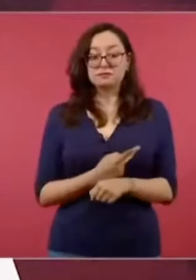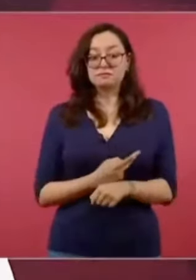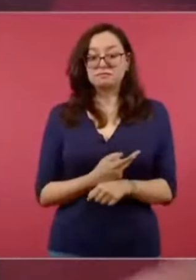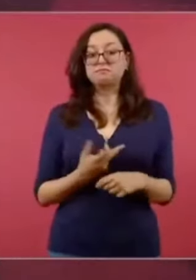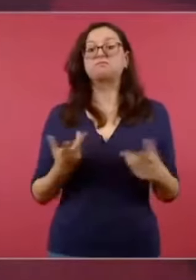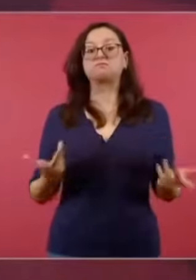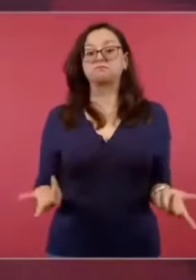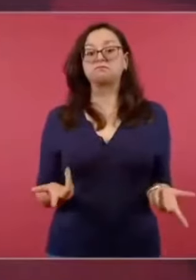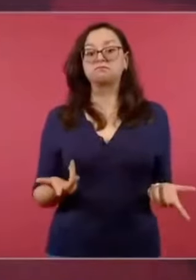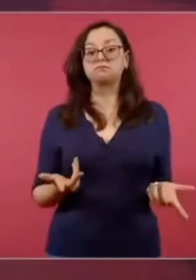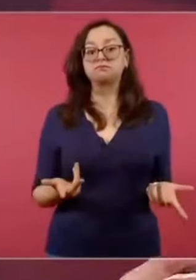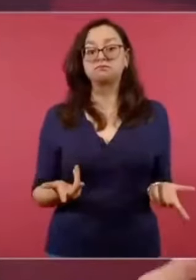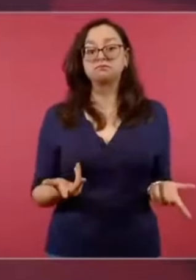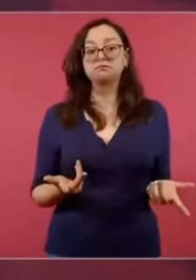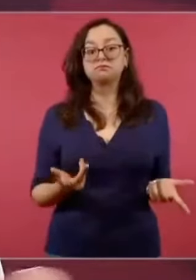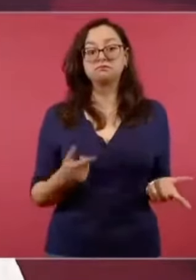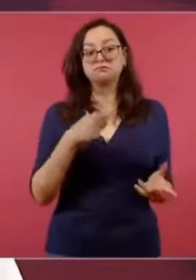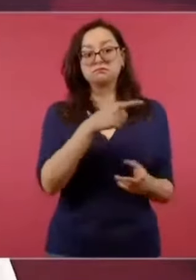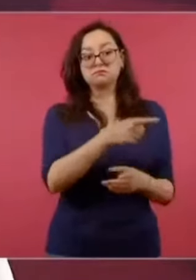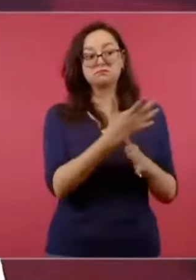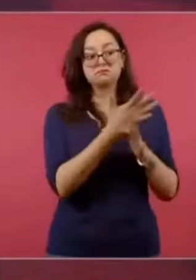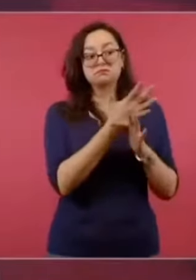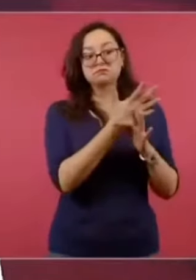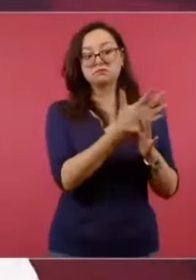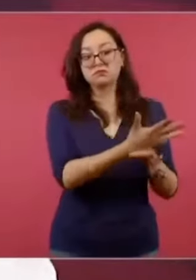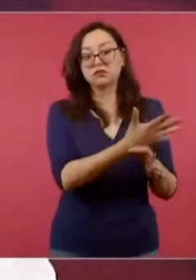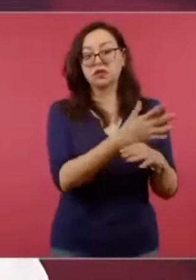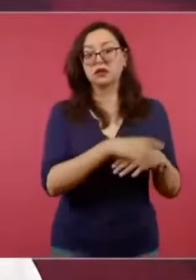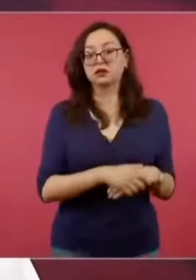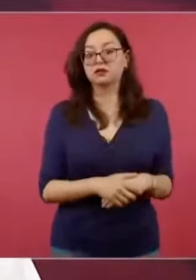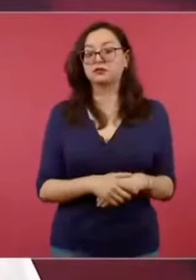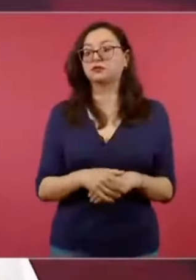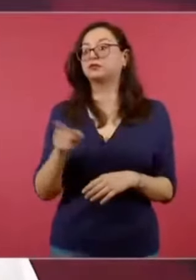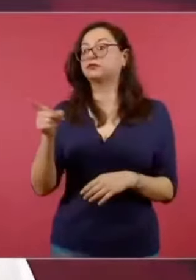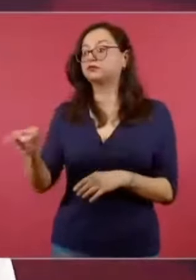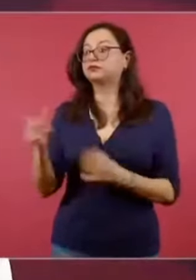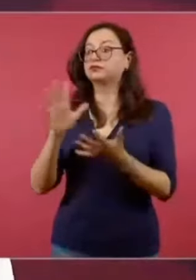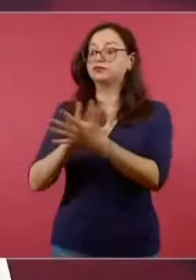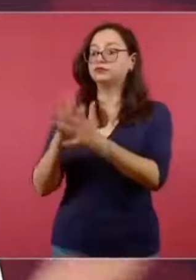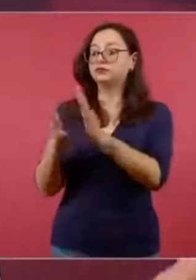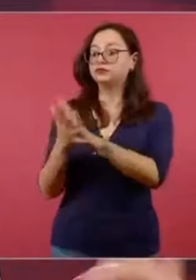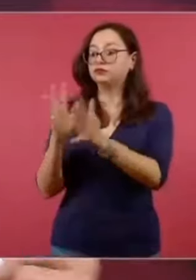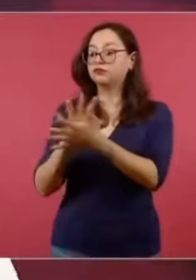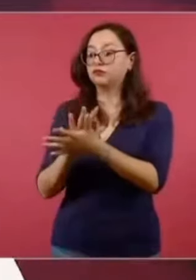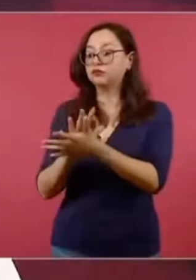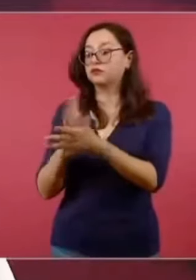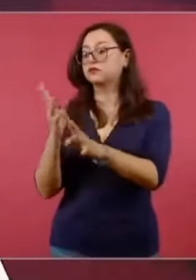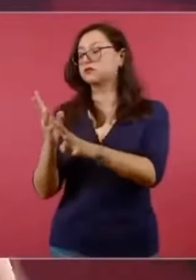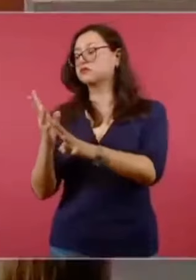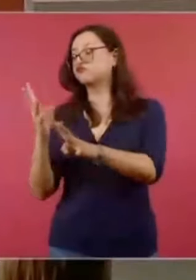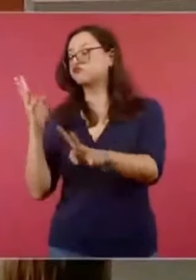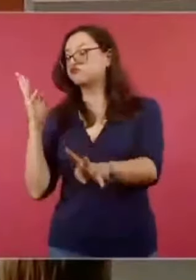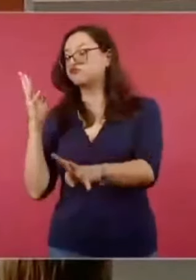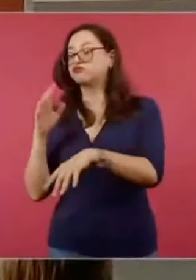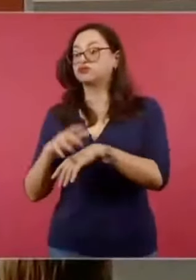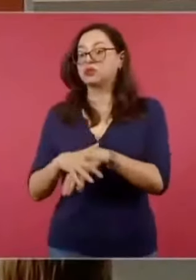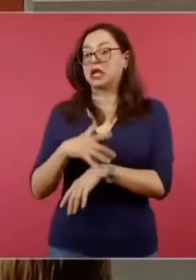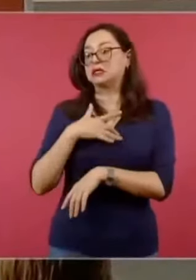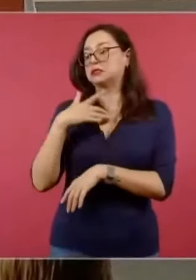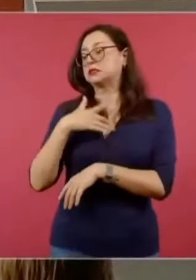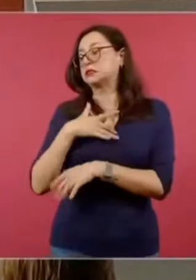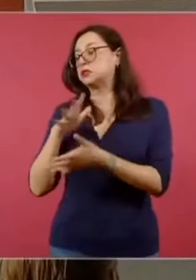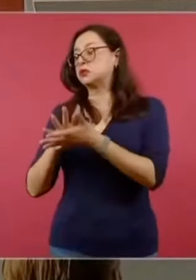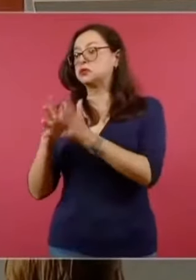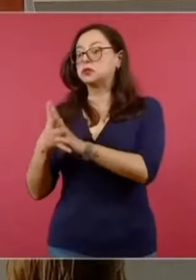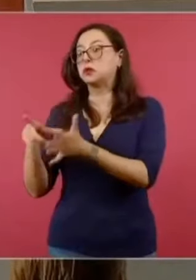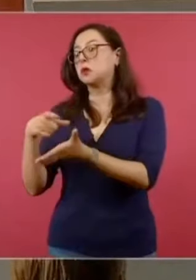de las tortillas no estaba preocupada por otras que se formaban en la fila de las tortillas, no se preocupaba por otras cosas más profundas que